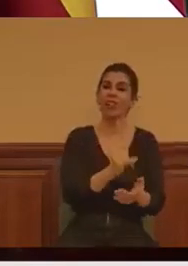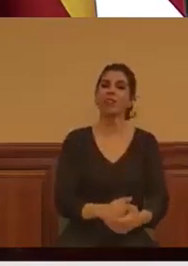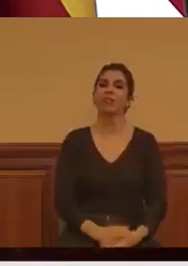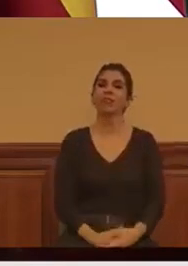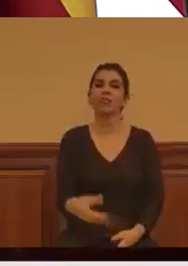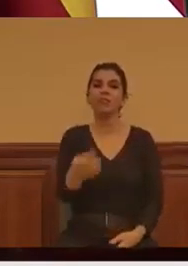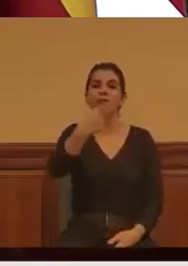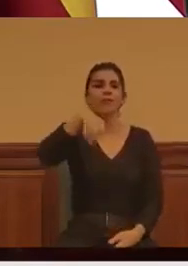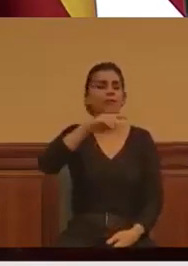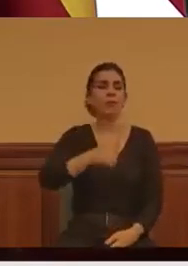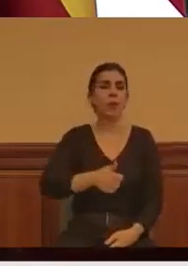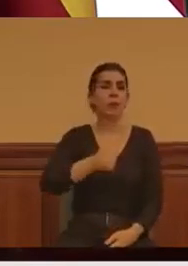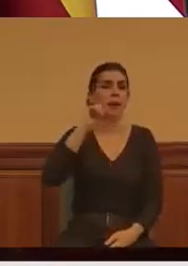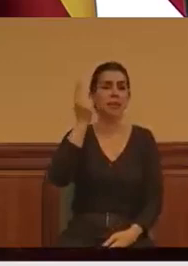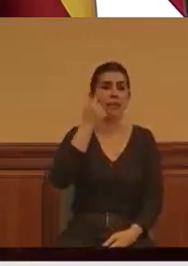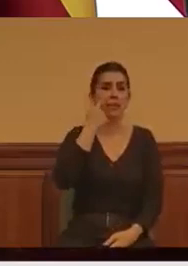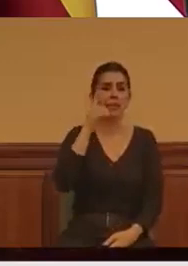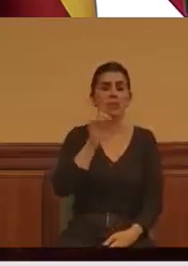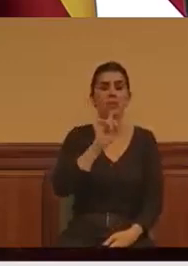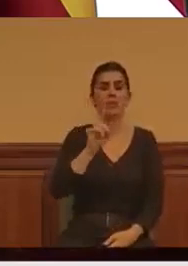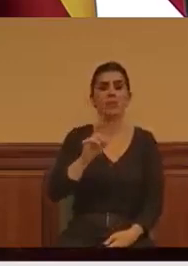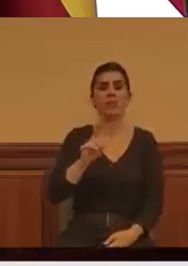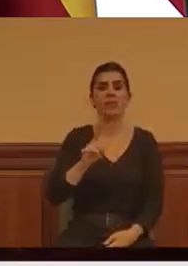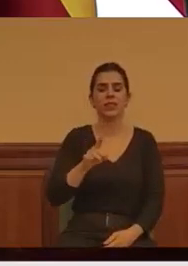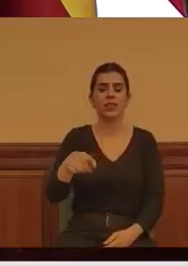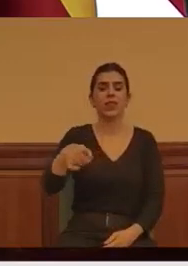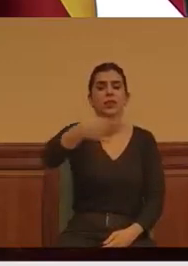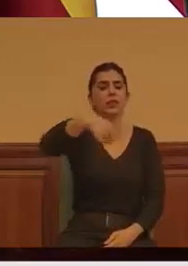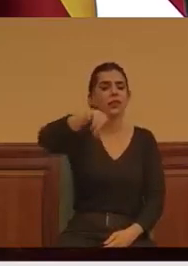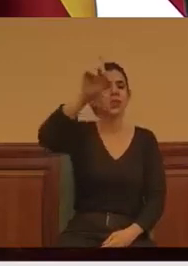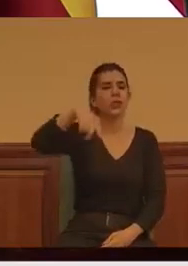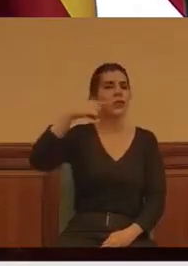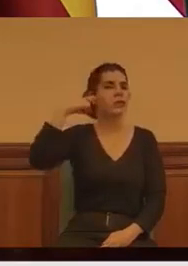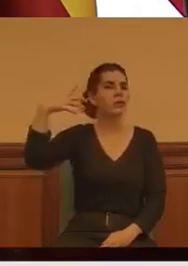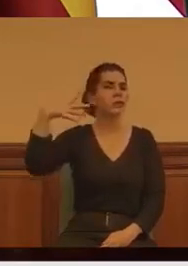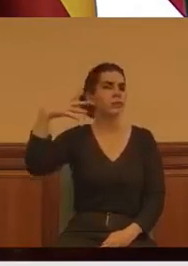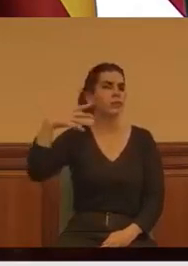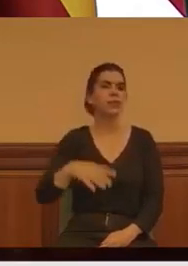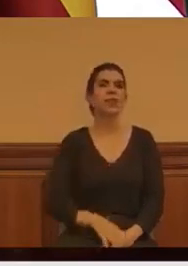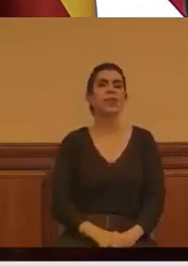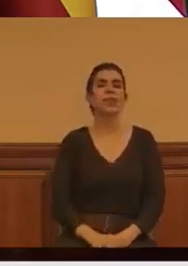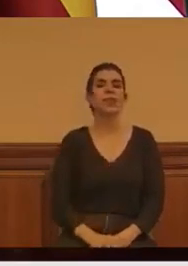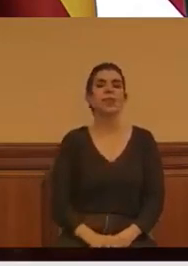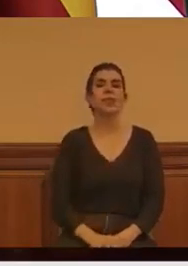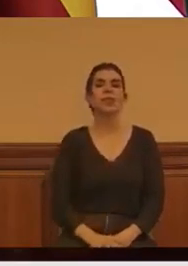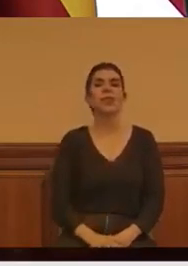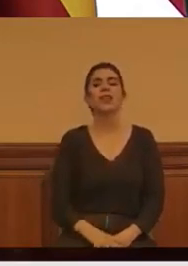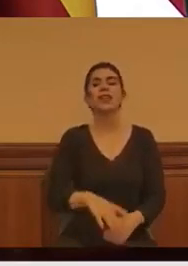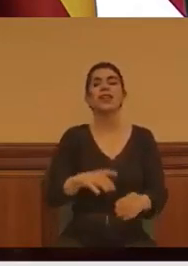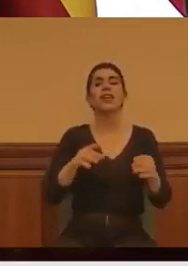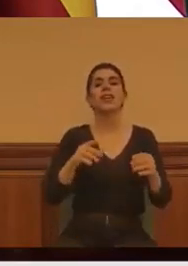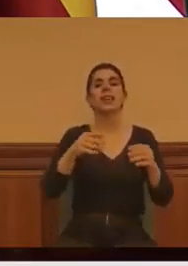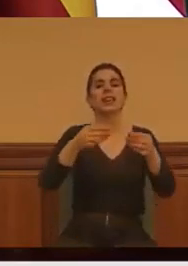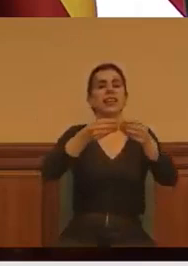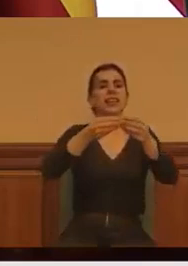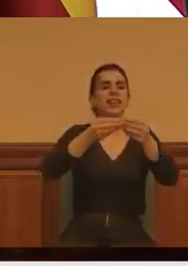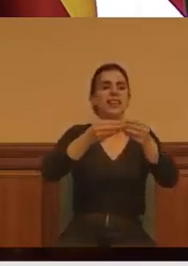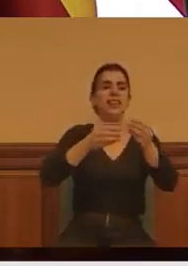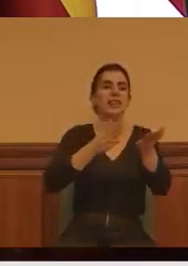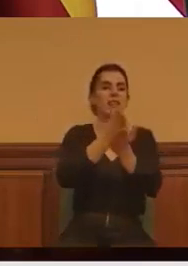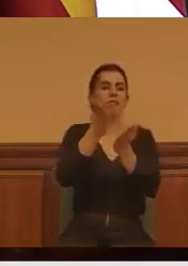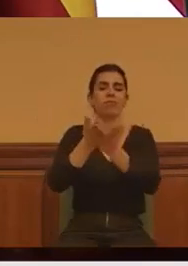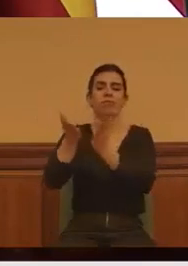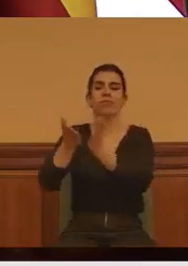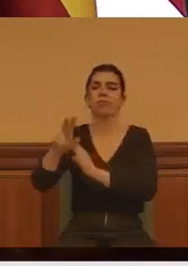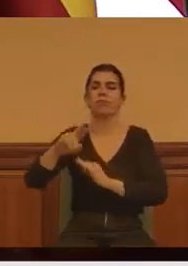y ya conocen igual que nosotros la famosa tesis de la navaja de Ocam. En segundo lugar, nos preocupa que esto se pueda